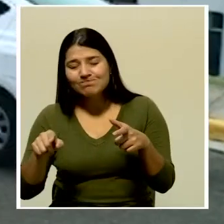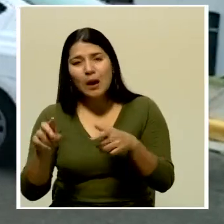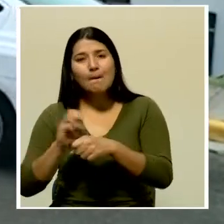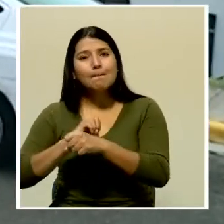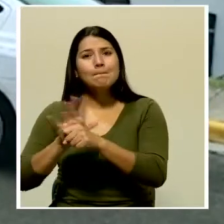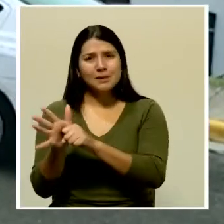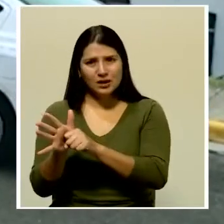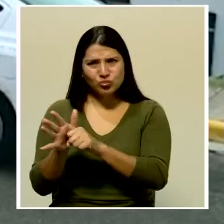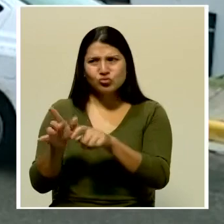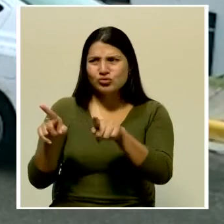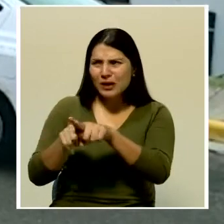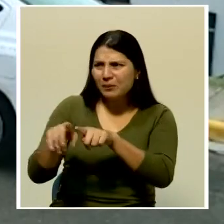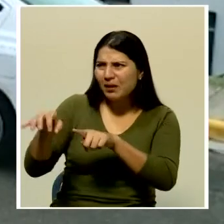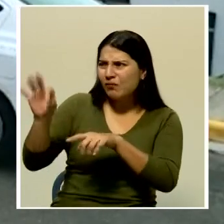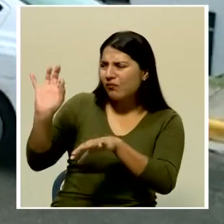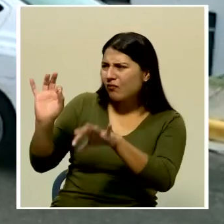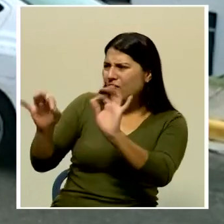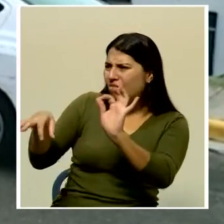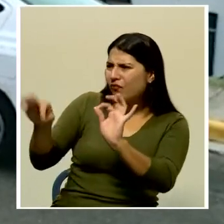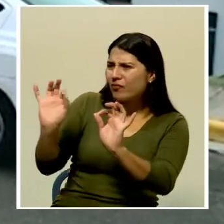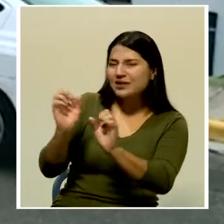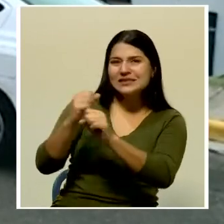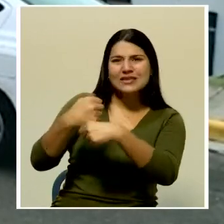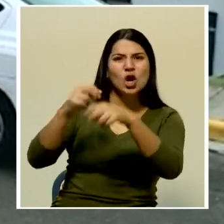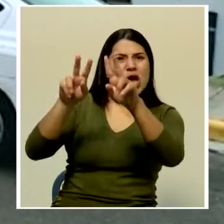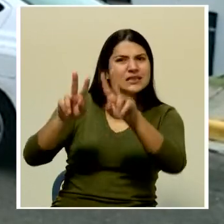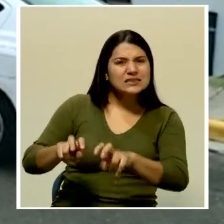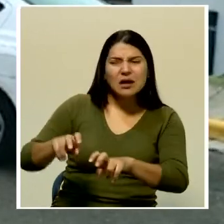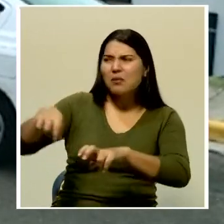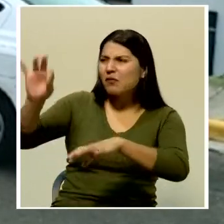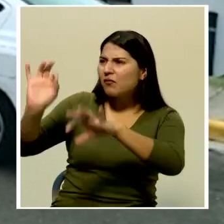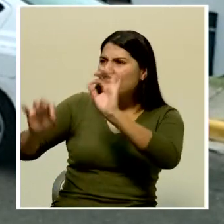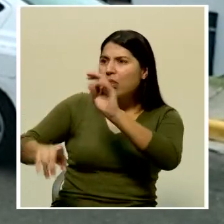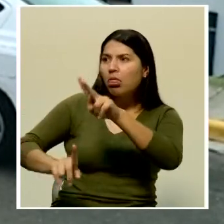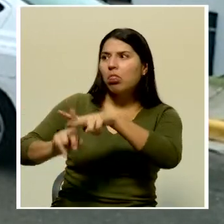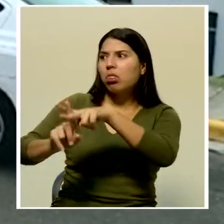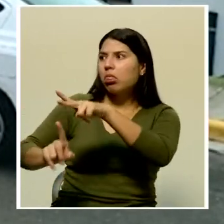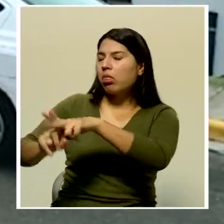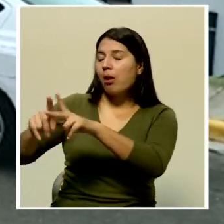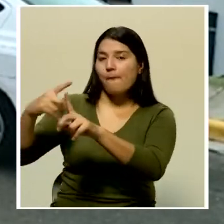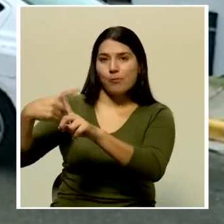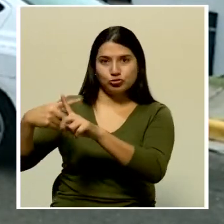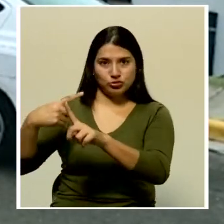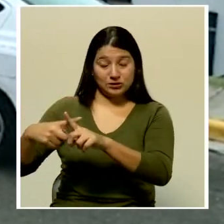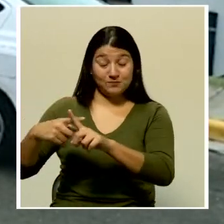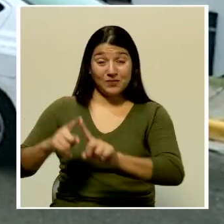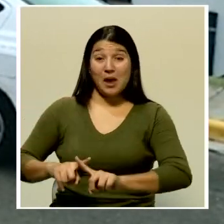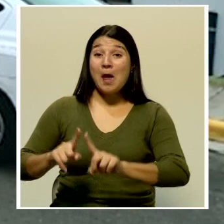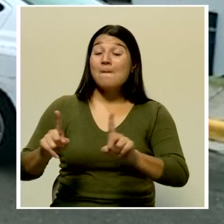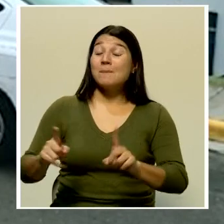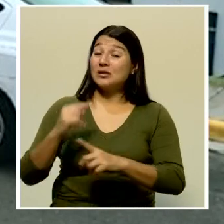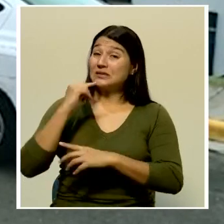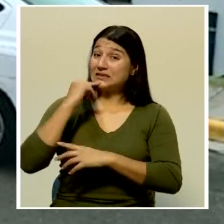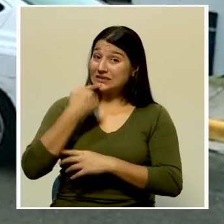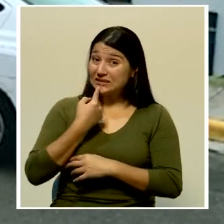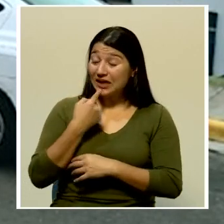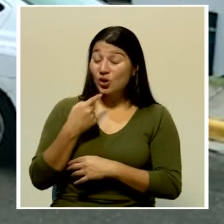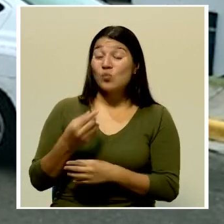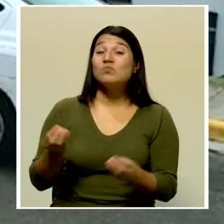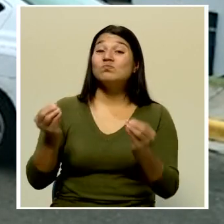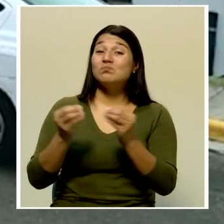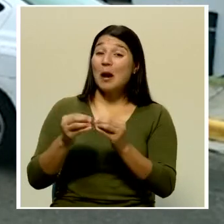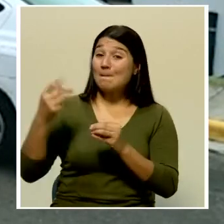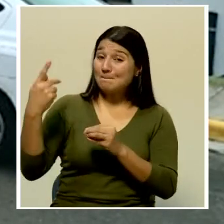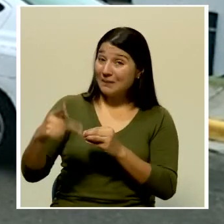Esto hace que las autoridades aumenten el estado de alerta para este distrito josefino. Pero más grave aún es el crecimiento del peligro de